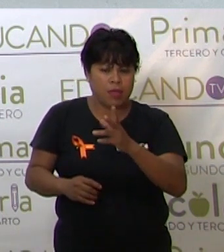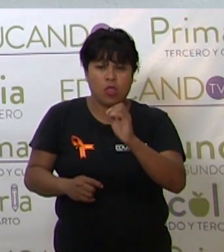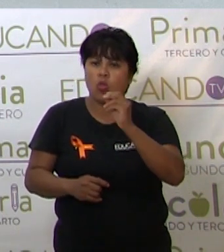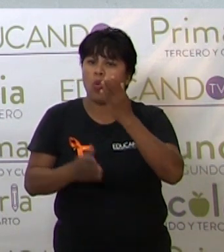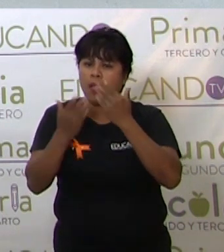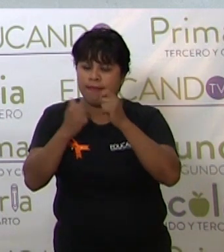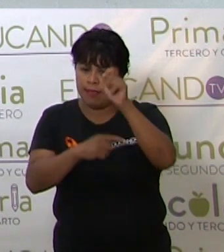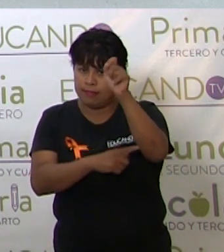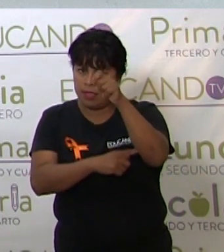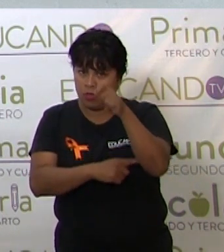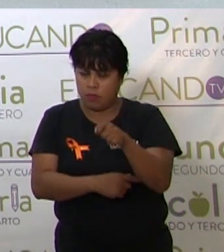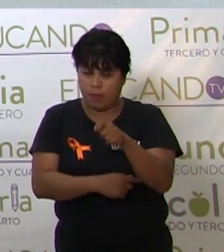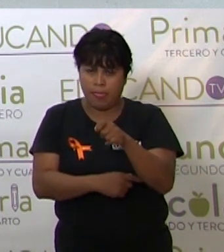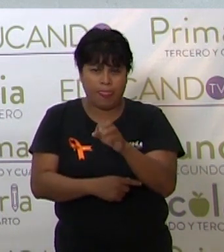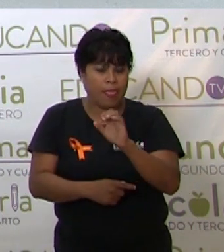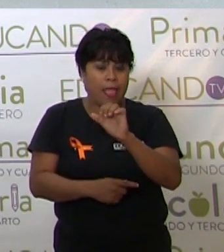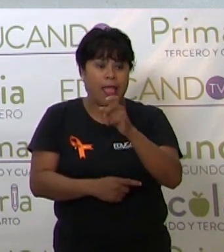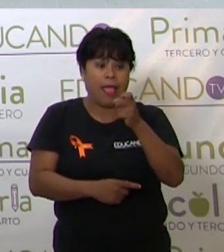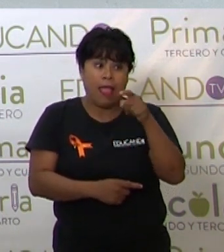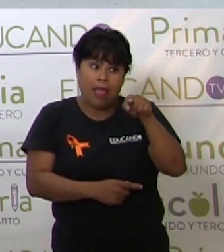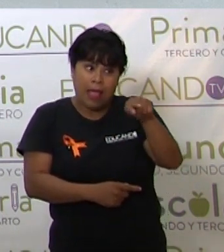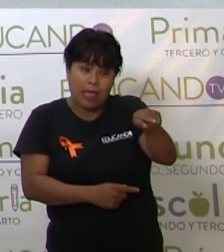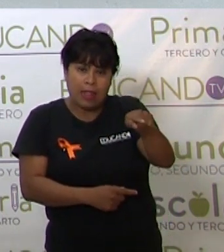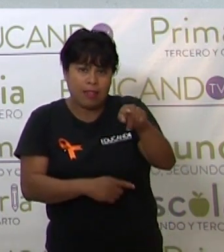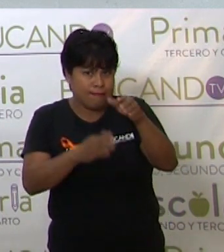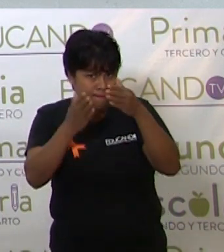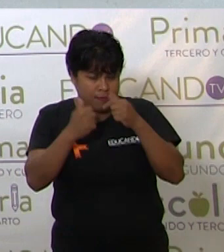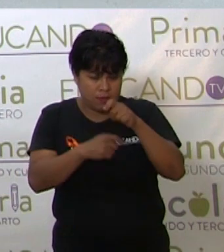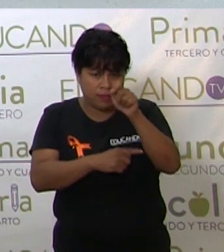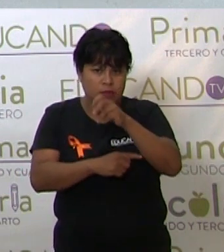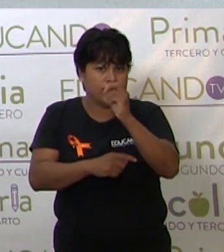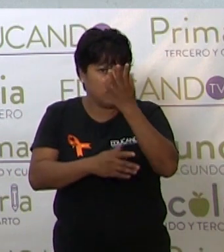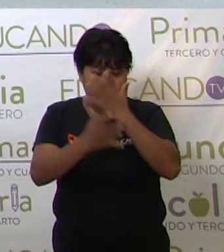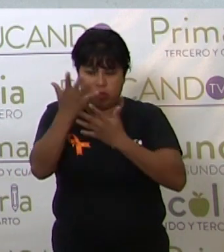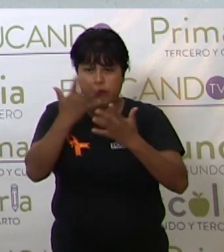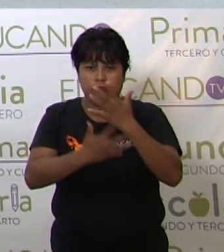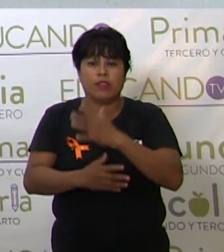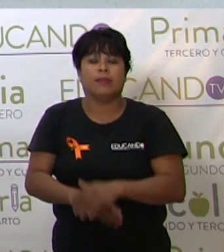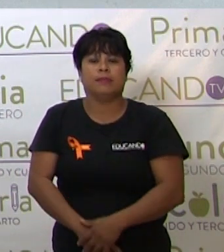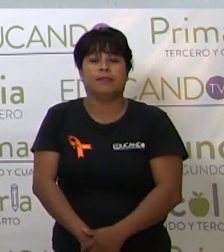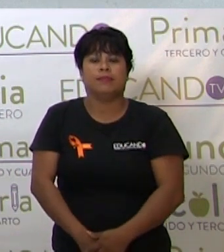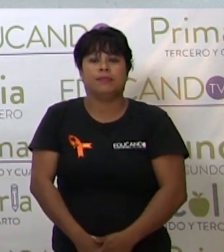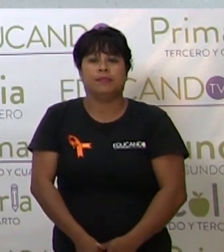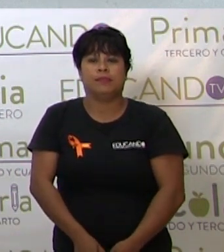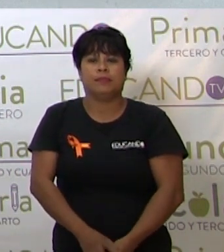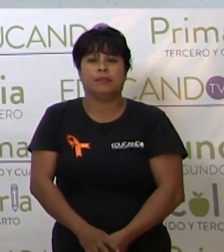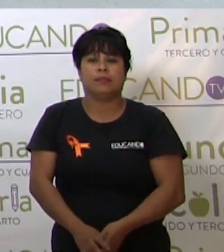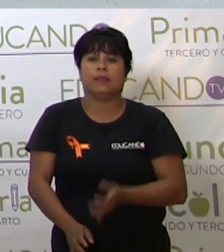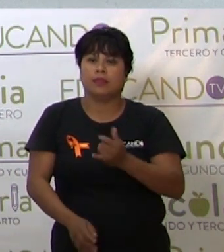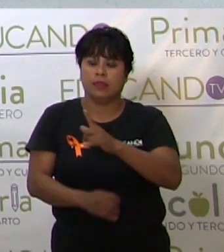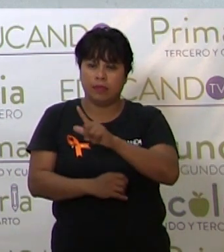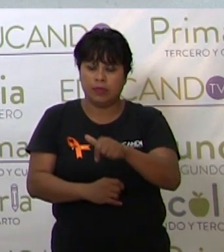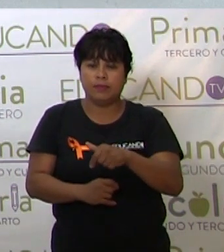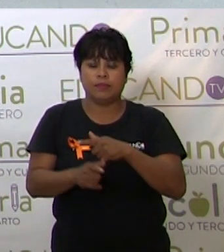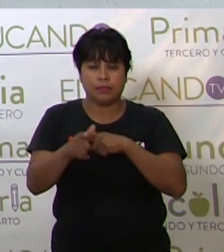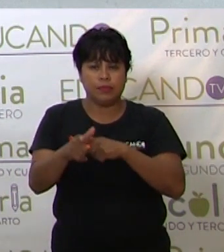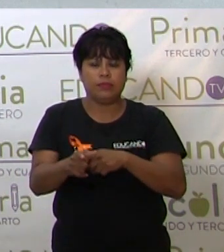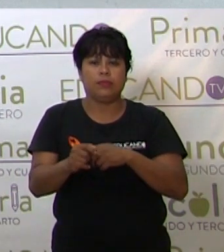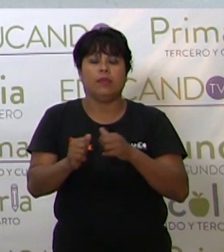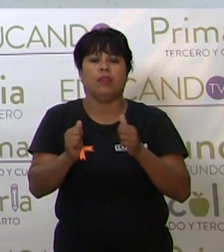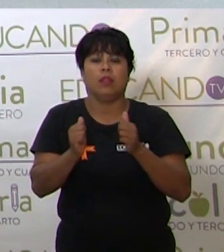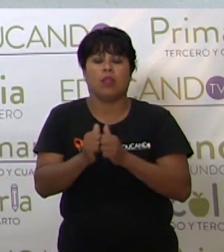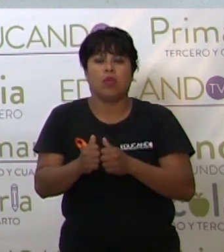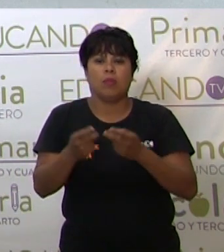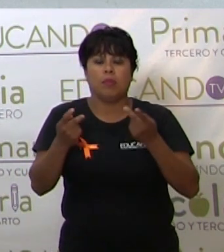acento, perdón, tampoco aquel. Entonces, para que no se confundan. Y luego vamos a seguir, entonces,